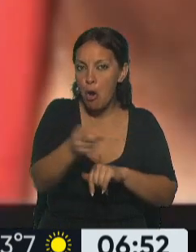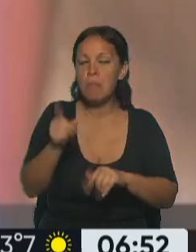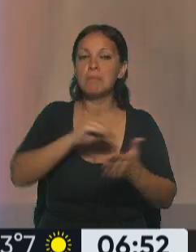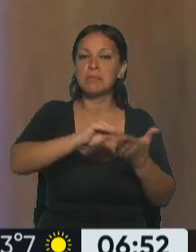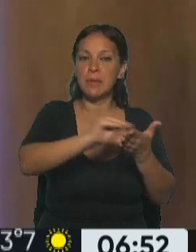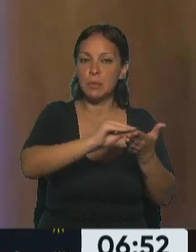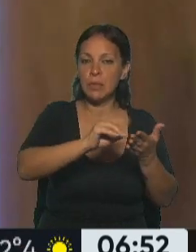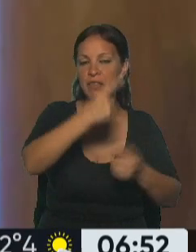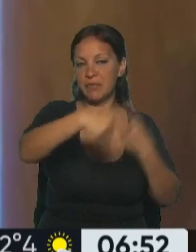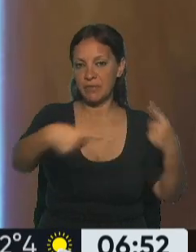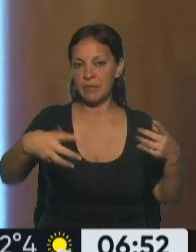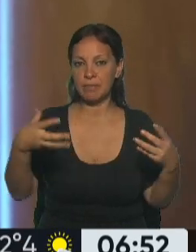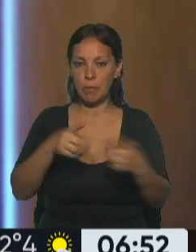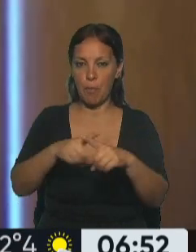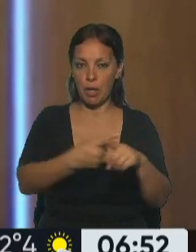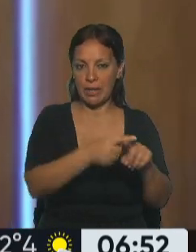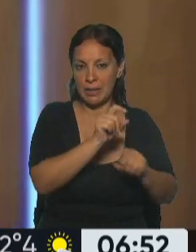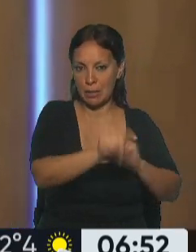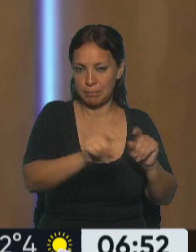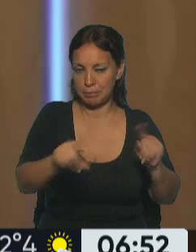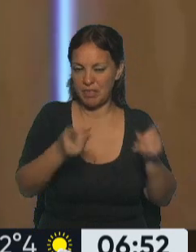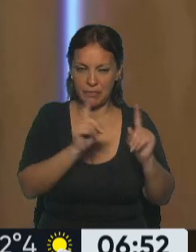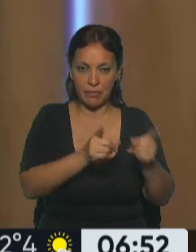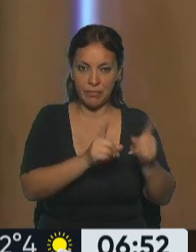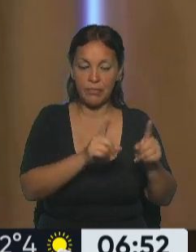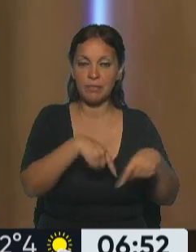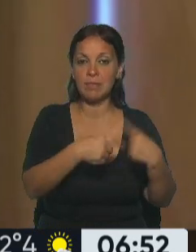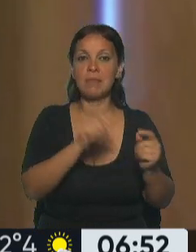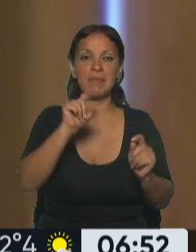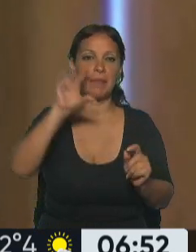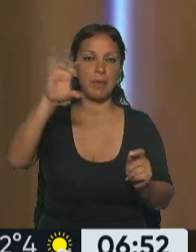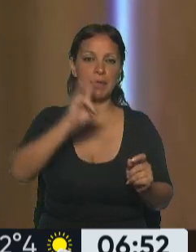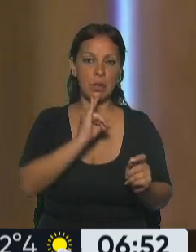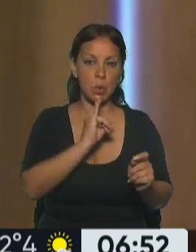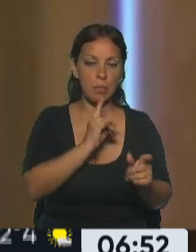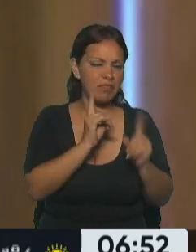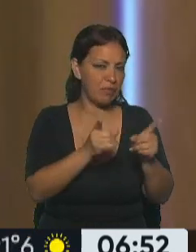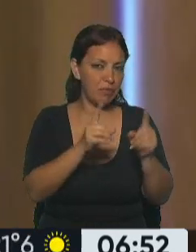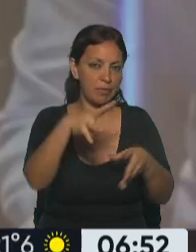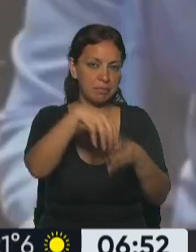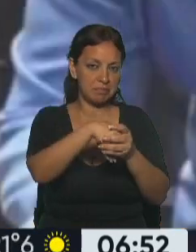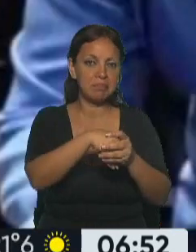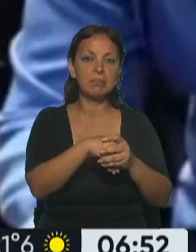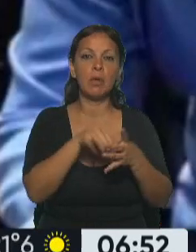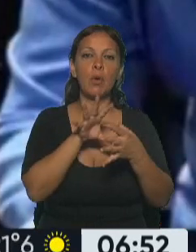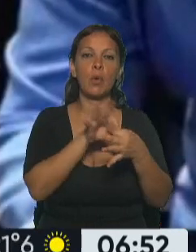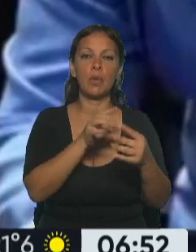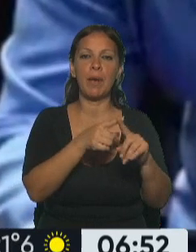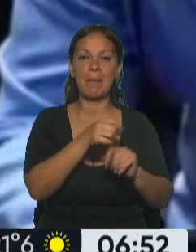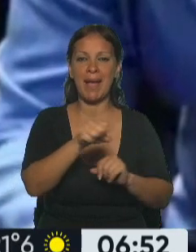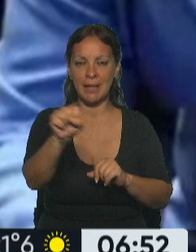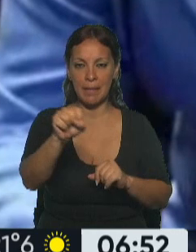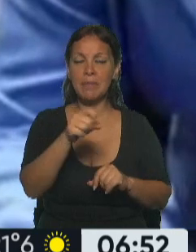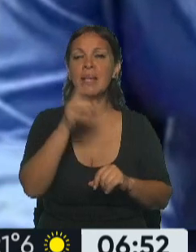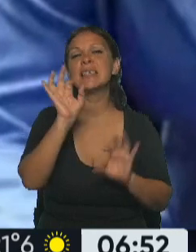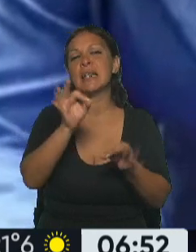responden a otras líneas políticas más tradicionales dentro de la provincia de Tucumán, siguen dentro de Unión por la Patria. Recordemos que Jaldo ya ha